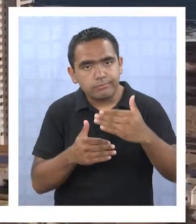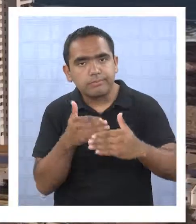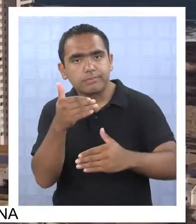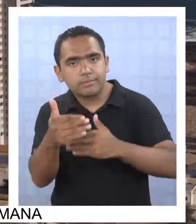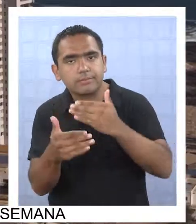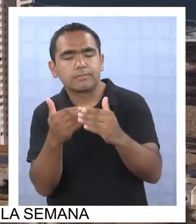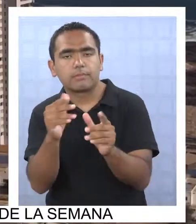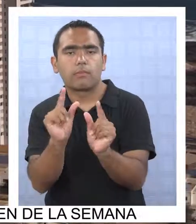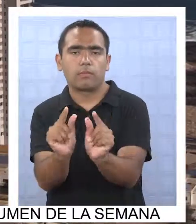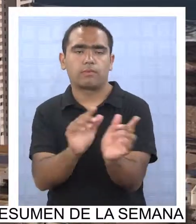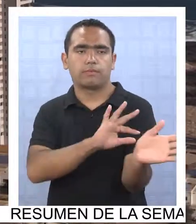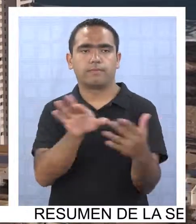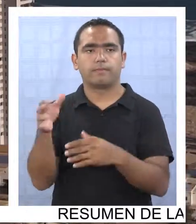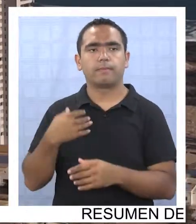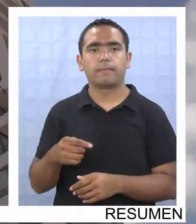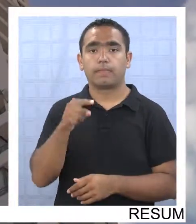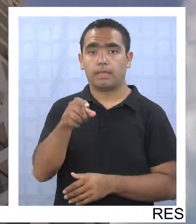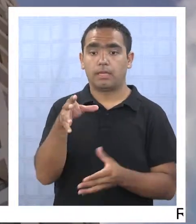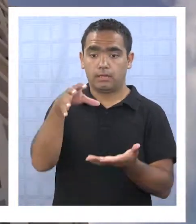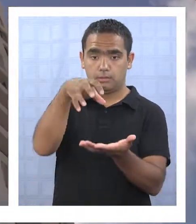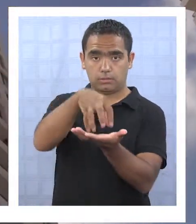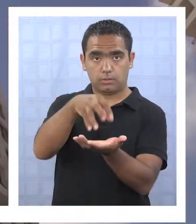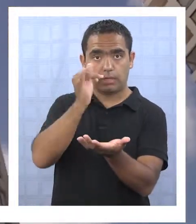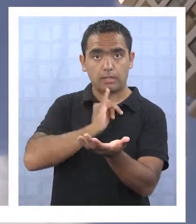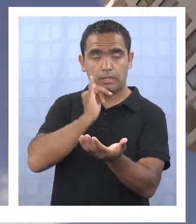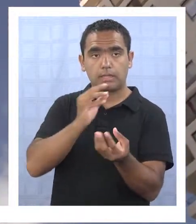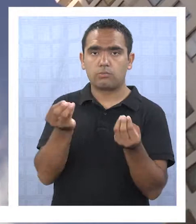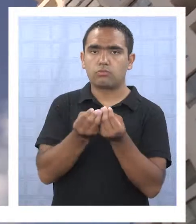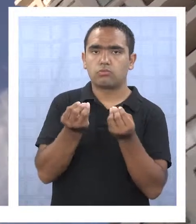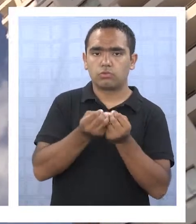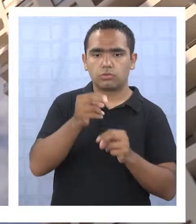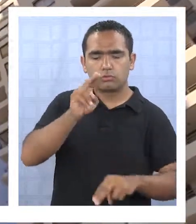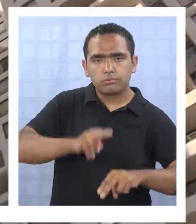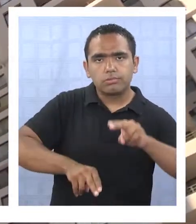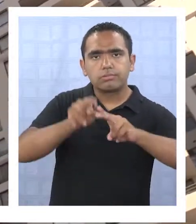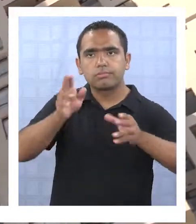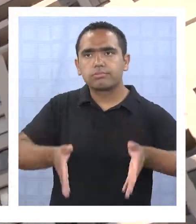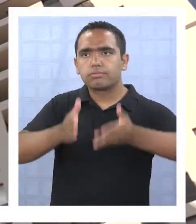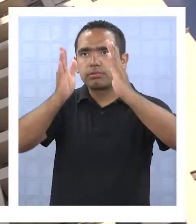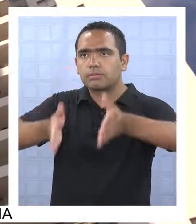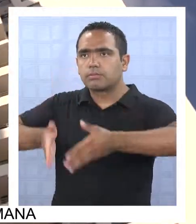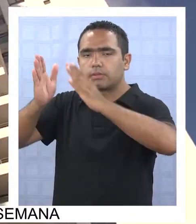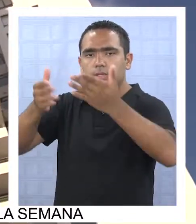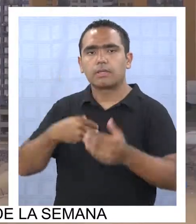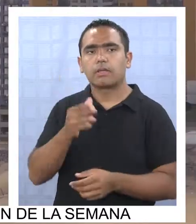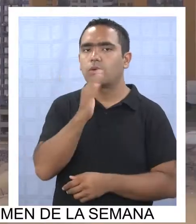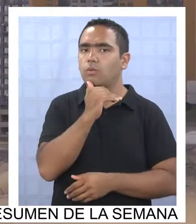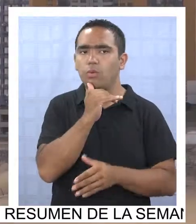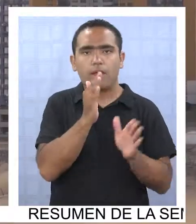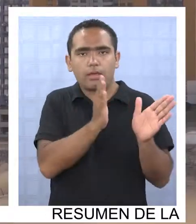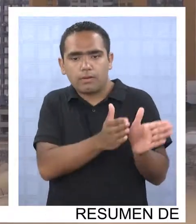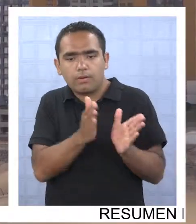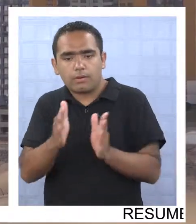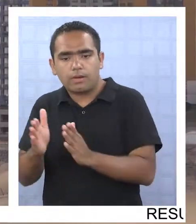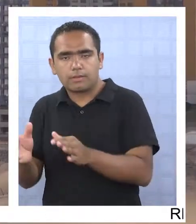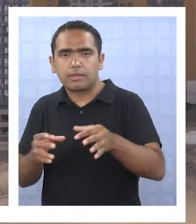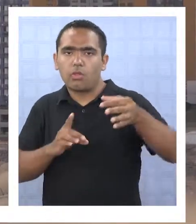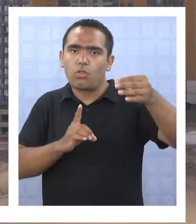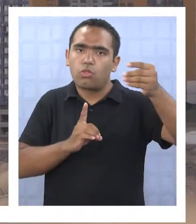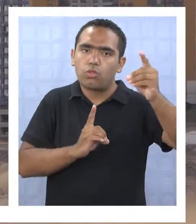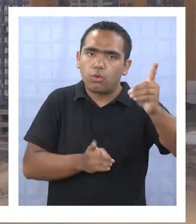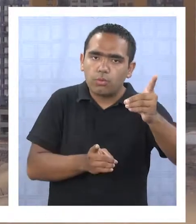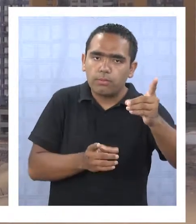paulatina. Nuestra región ha tenido un crecimiento demográfico importante que no está siendo organizado por los documentos respectivos.